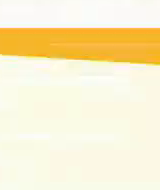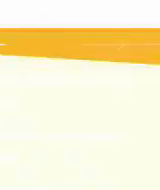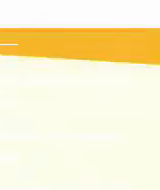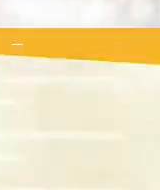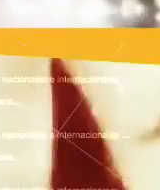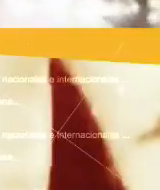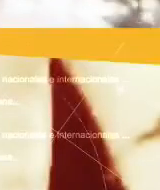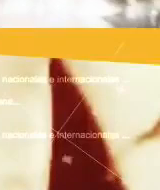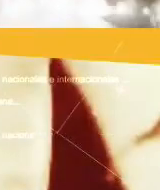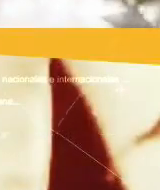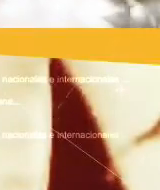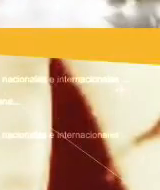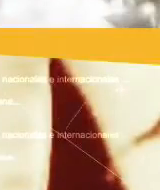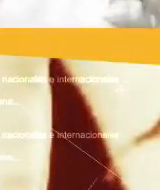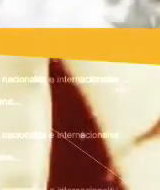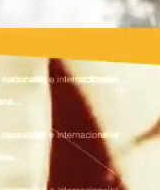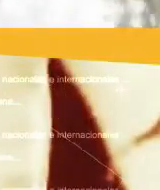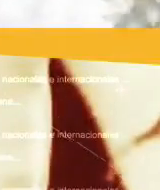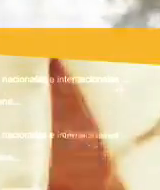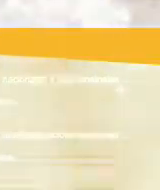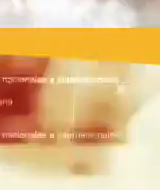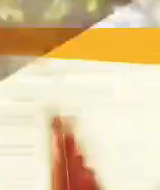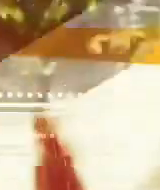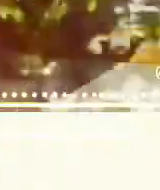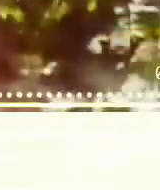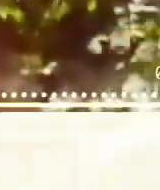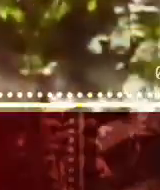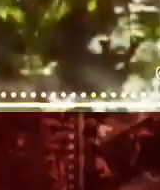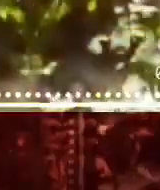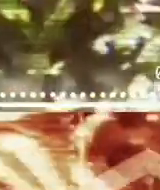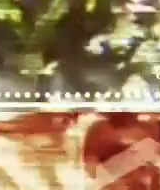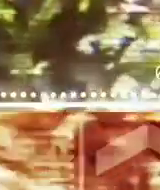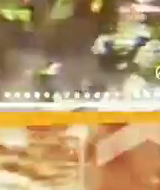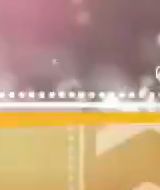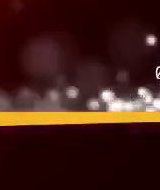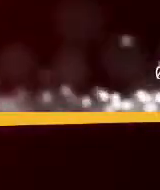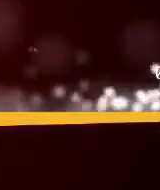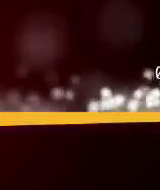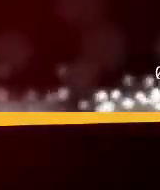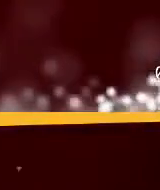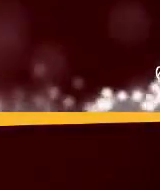de cargo personalmente. Deporto TV. No, deporte TV.